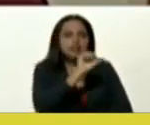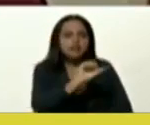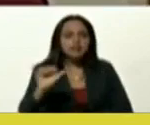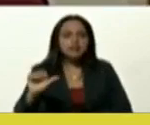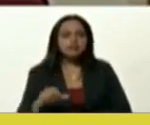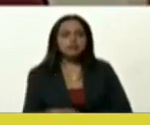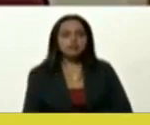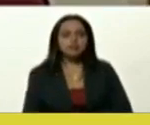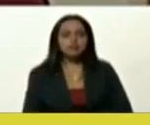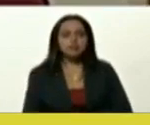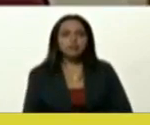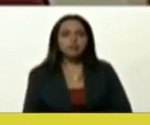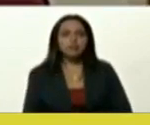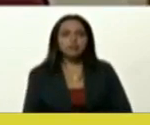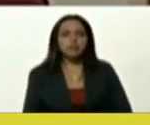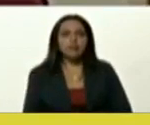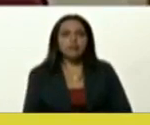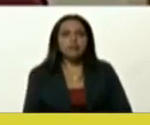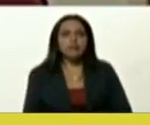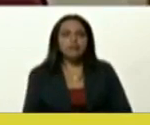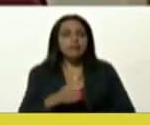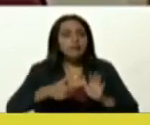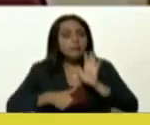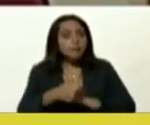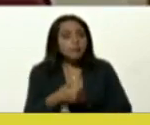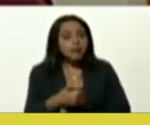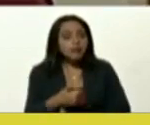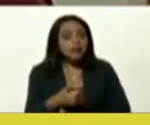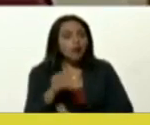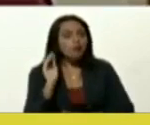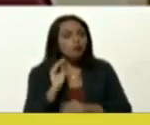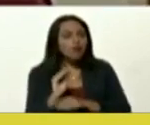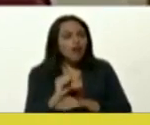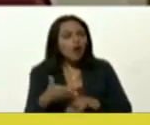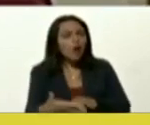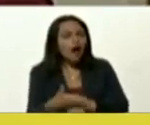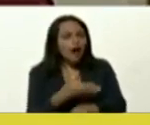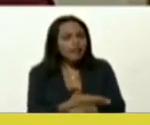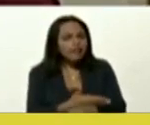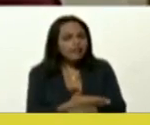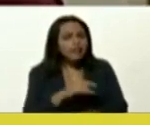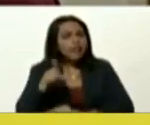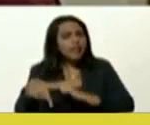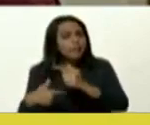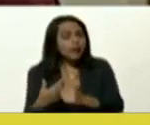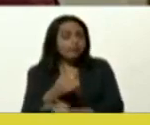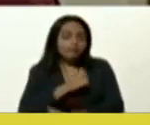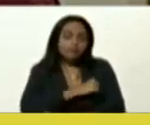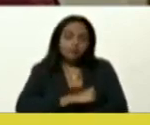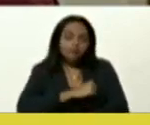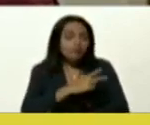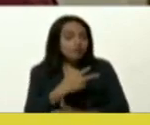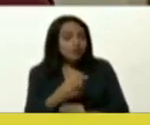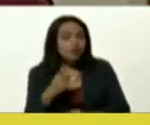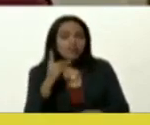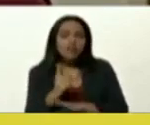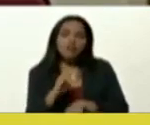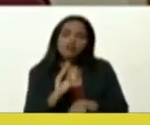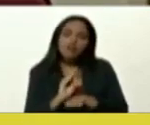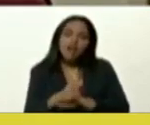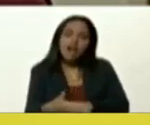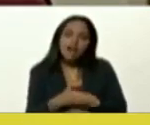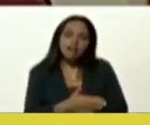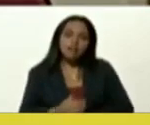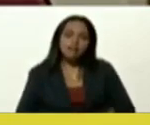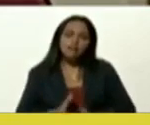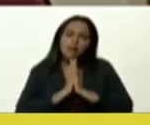más vale prevenir que lamentar. Se los pido a todos, se los pido a